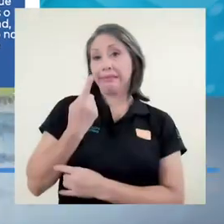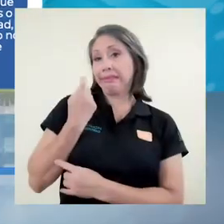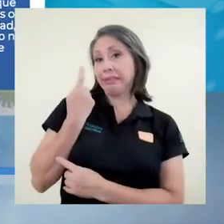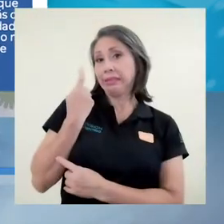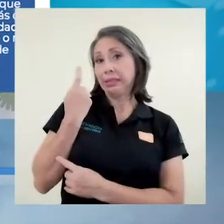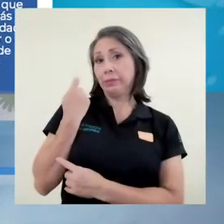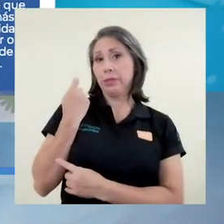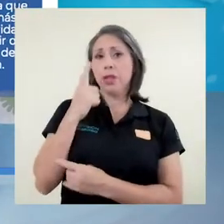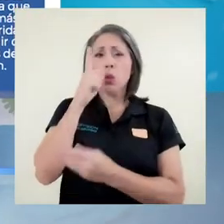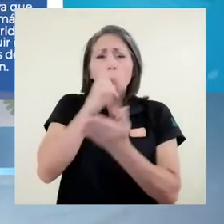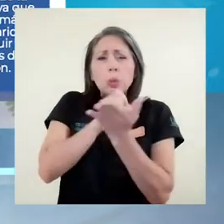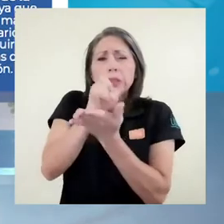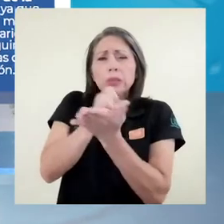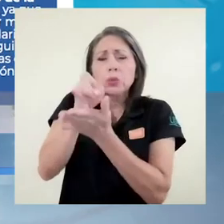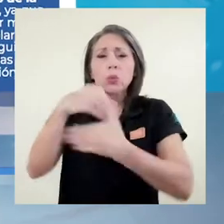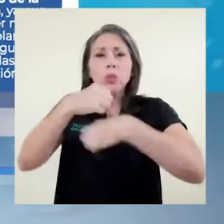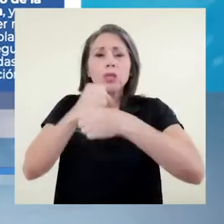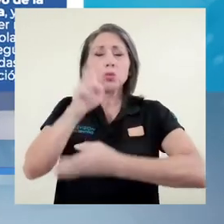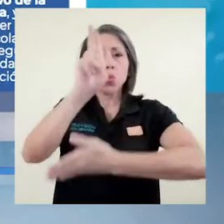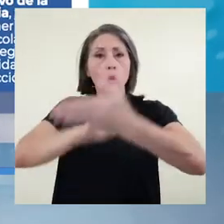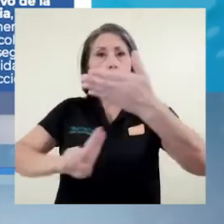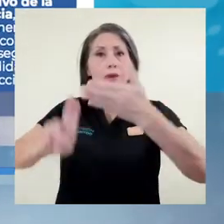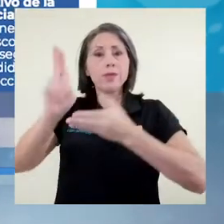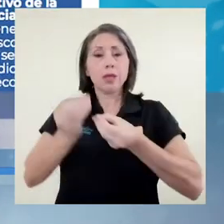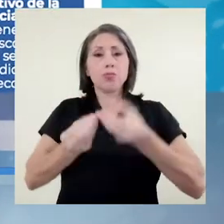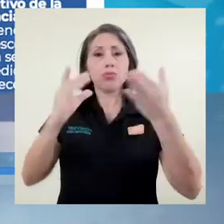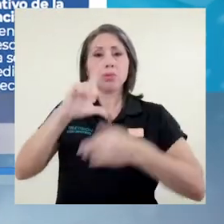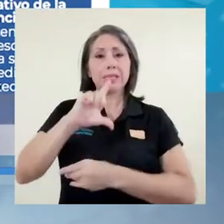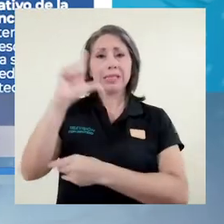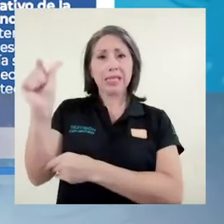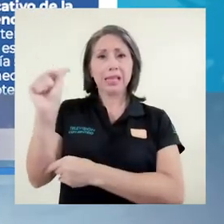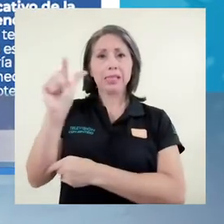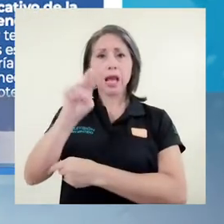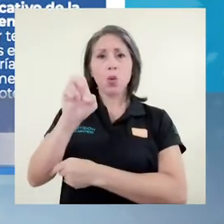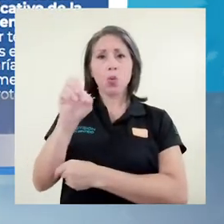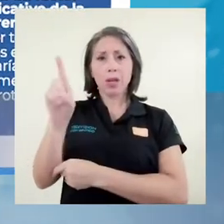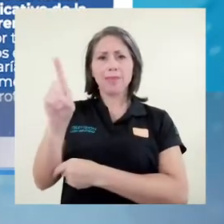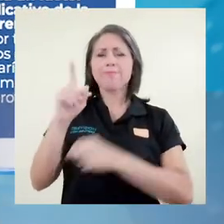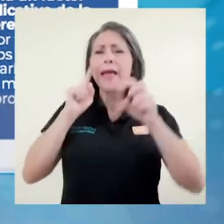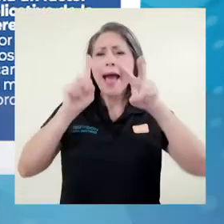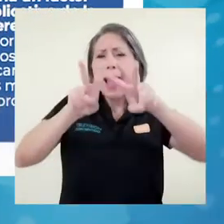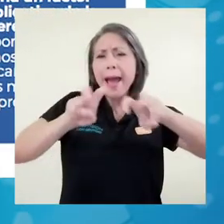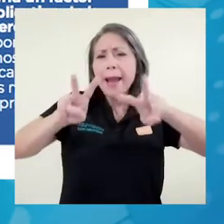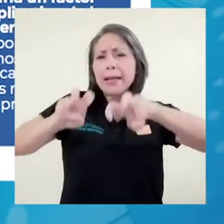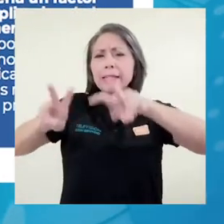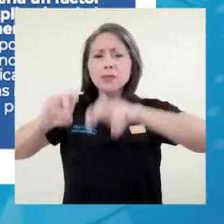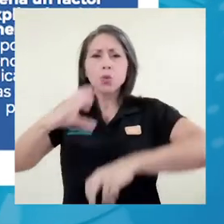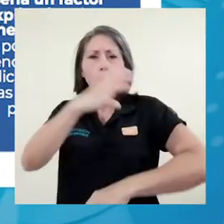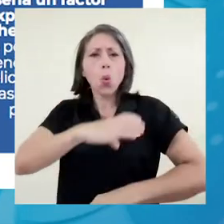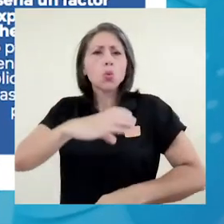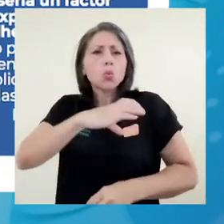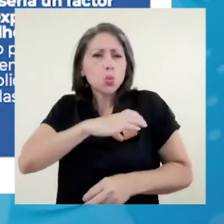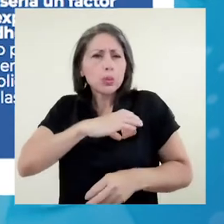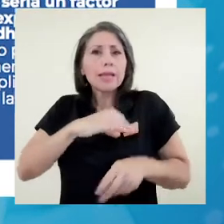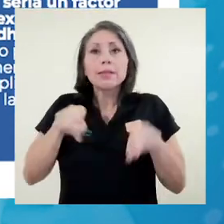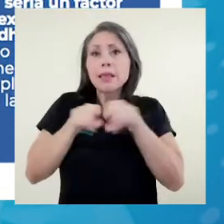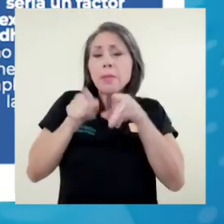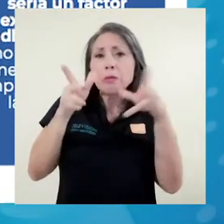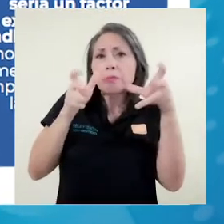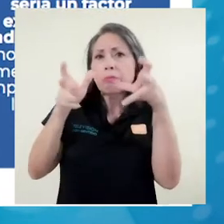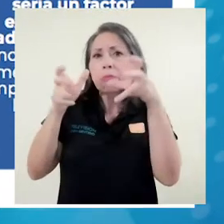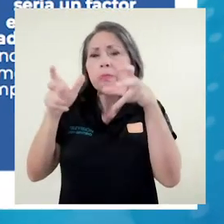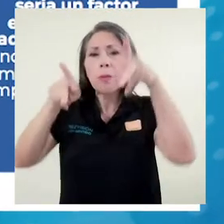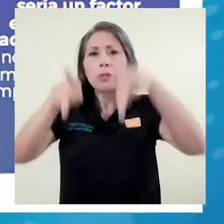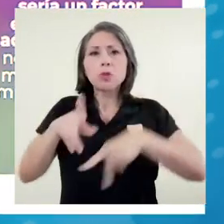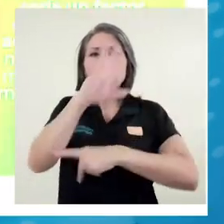Recientemente un estudio de la Universidad Estatal a distancia analizó las conductas y percepciones de los costarricenses frente